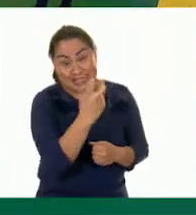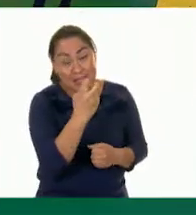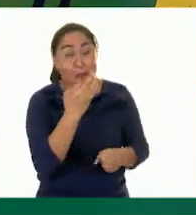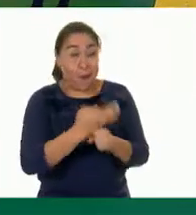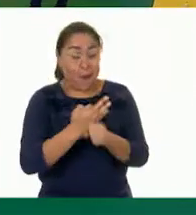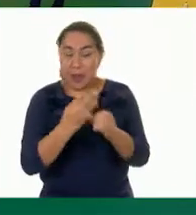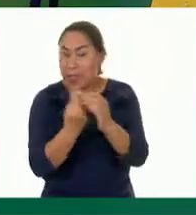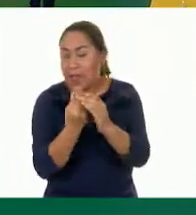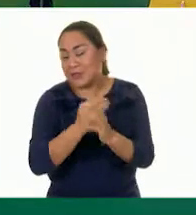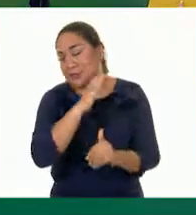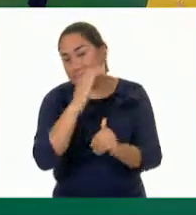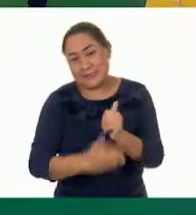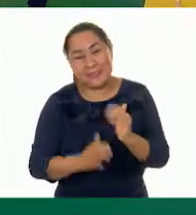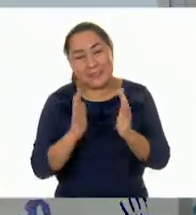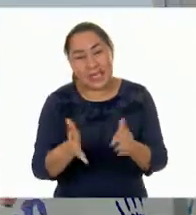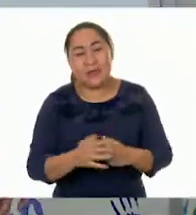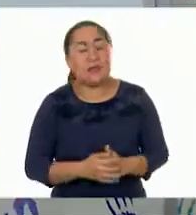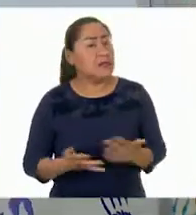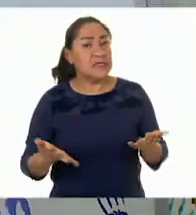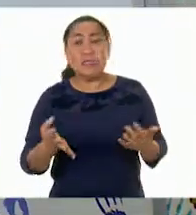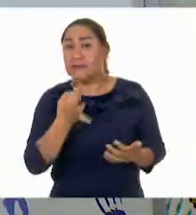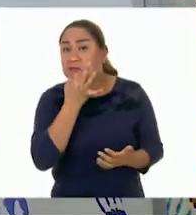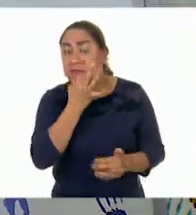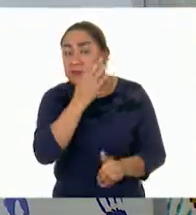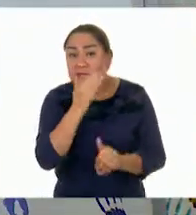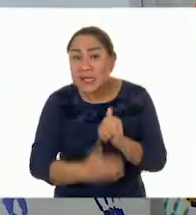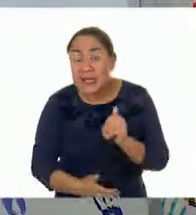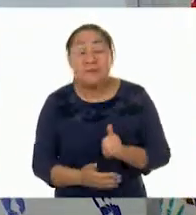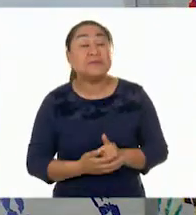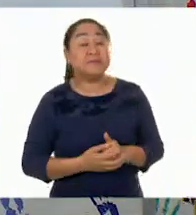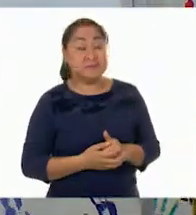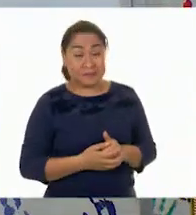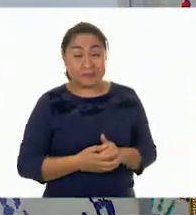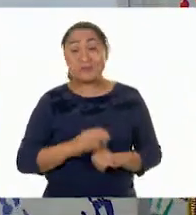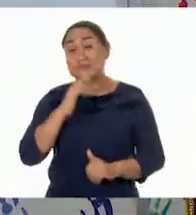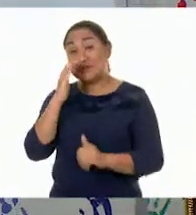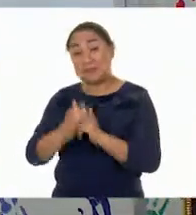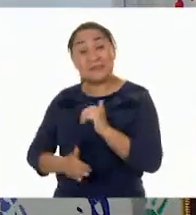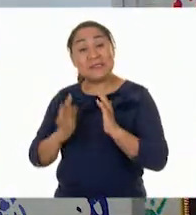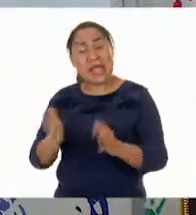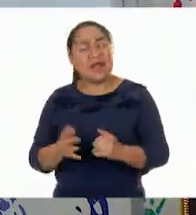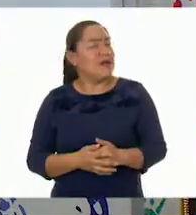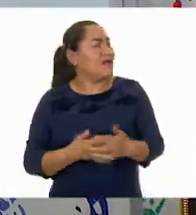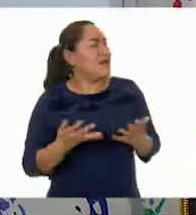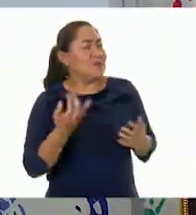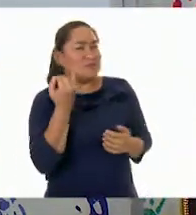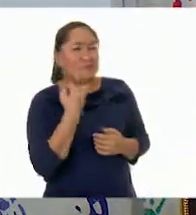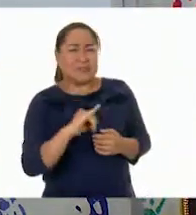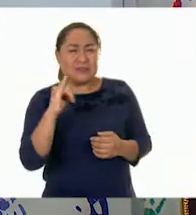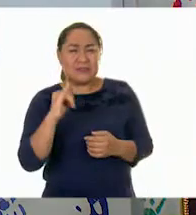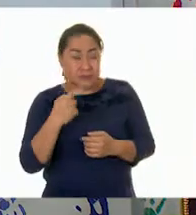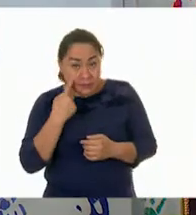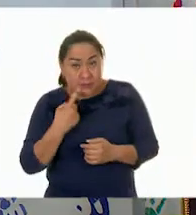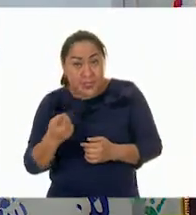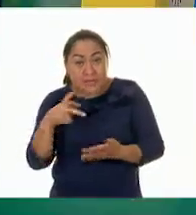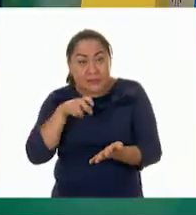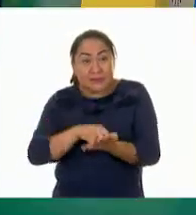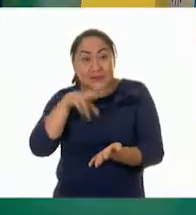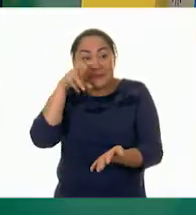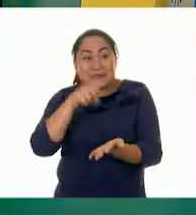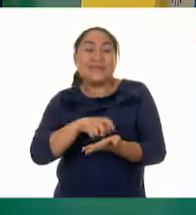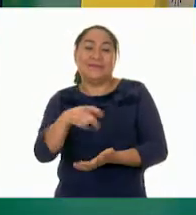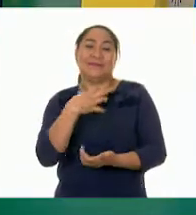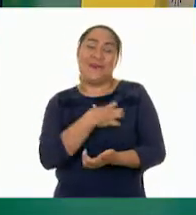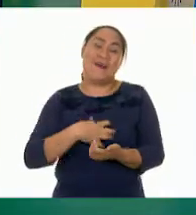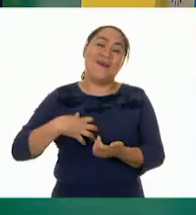nuestra clase del día de hoy. ¿Otra vez tan rápido? Sí, ya terminamos. ¡Qué barbaridad! Mira cómo salta Rana Lucía. Claro, está